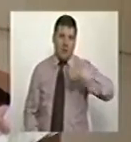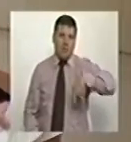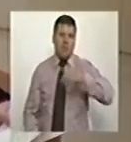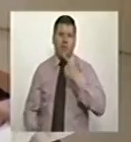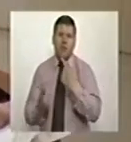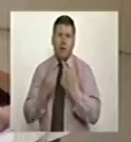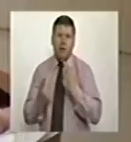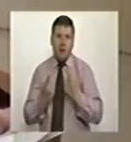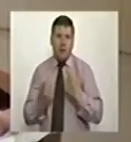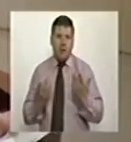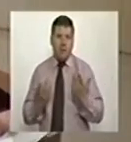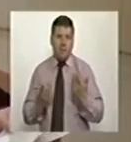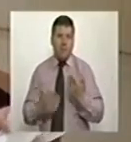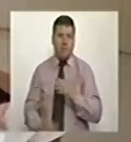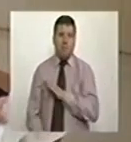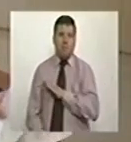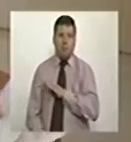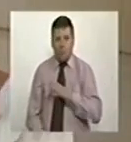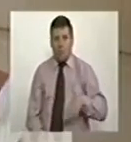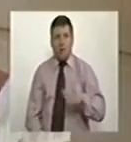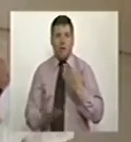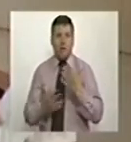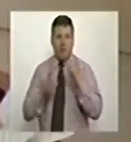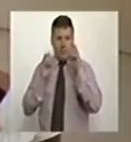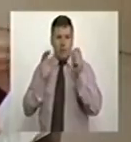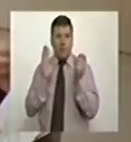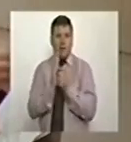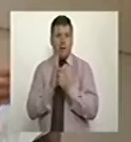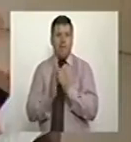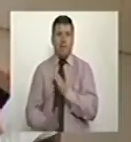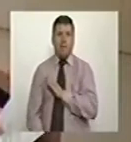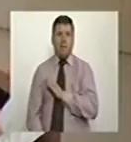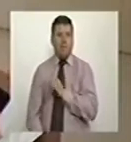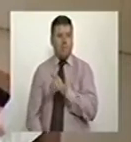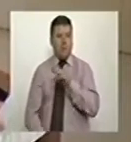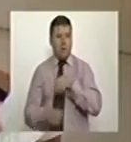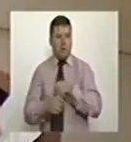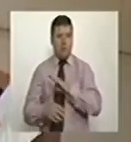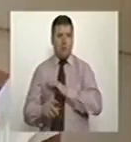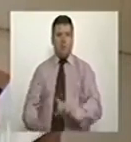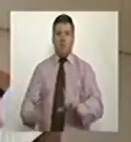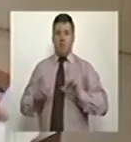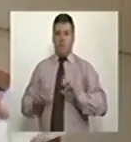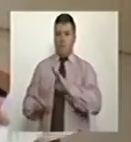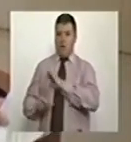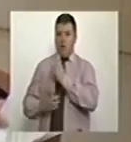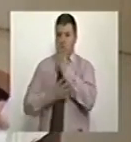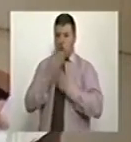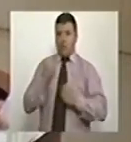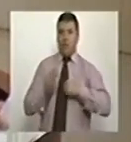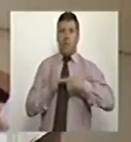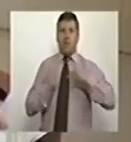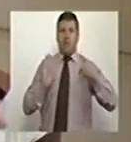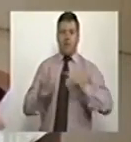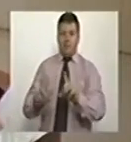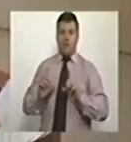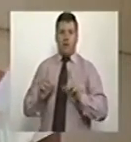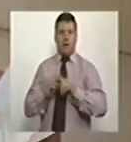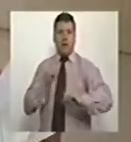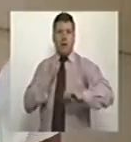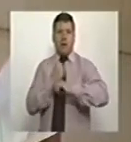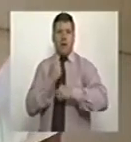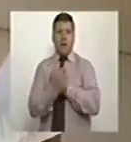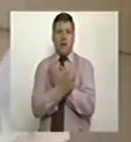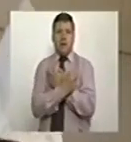hablaba que salían nuestros bachilleros con el título de bachiller y con el título de técnico. Y fuera de eso, el apoyo a la